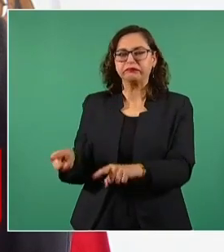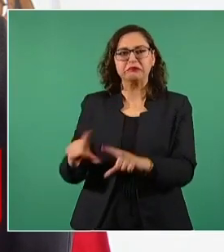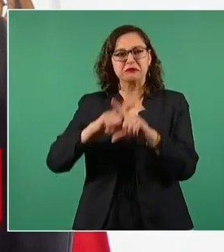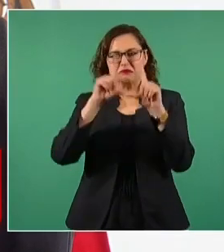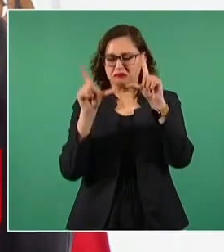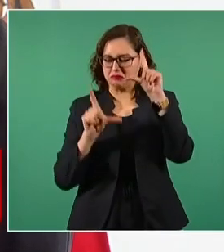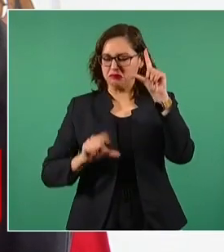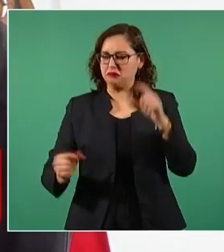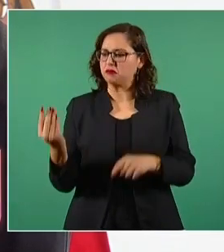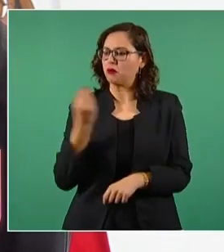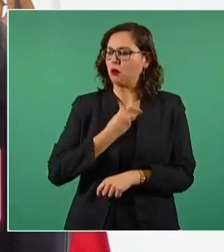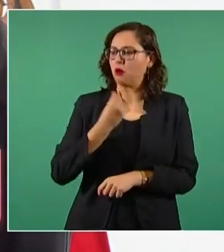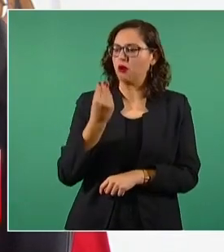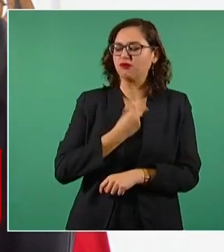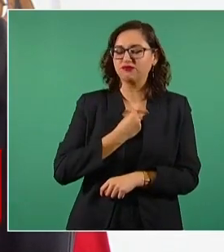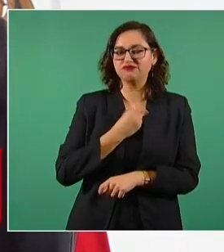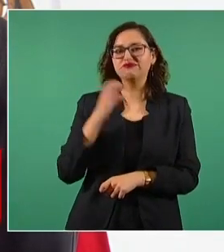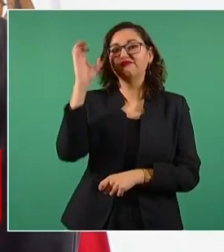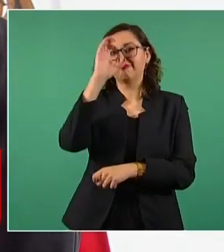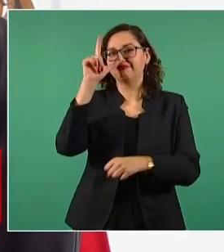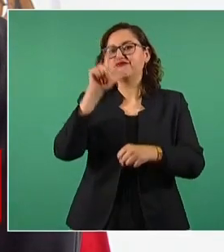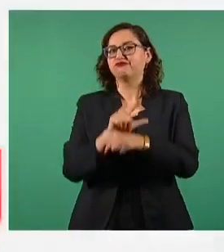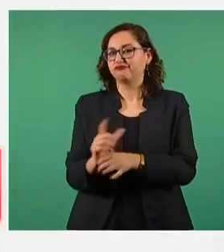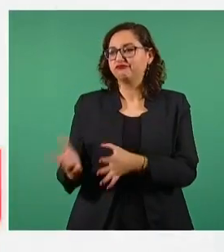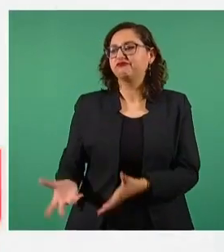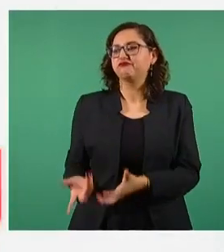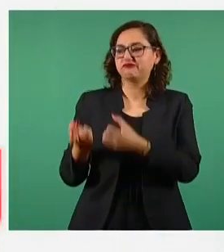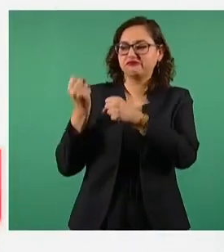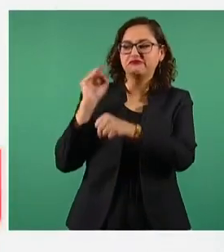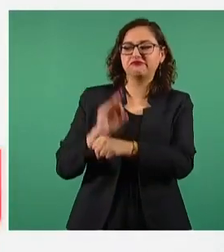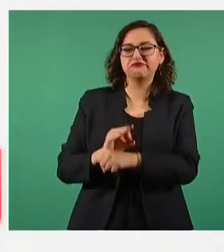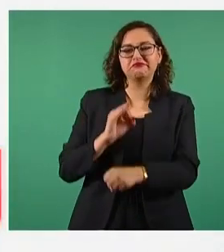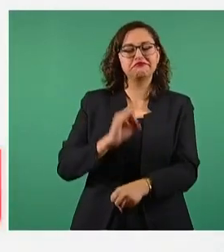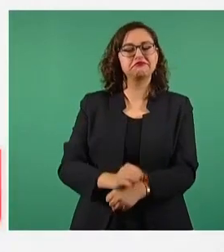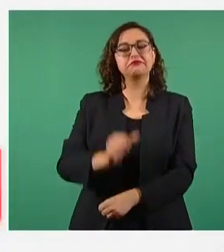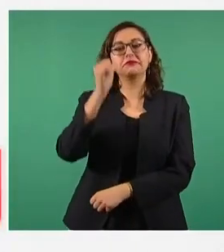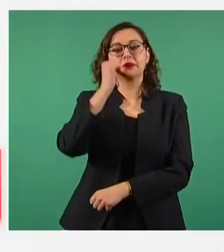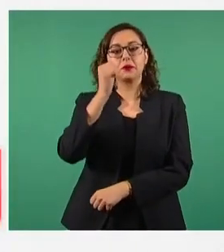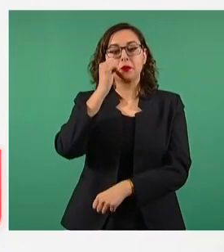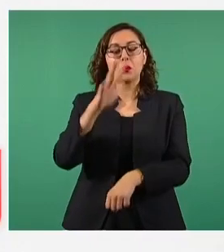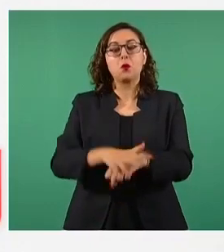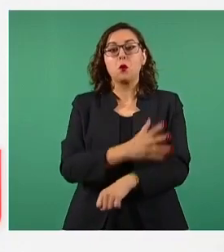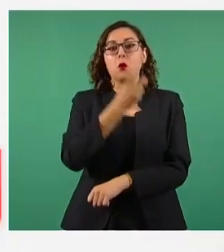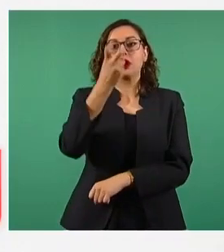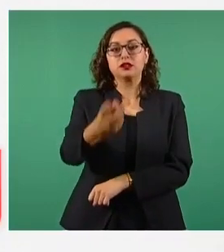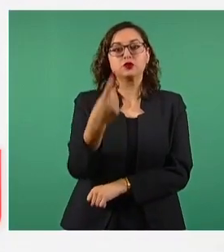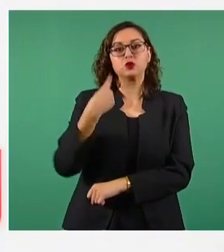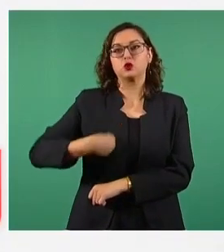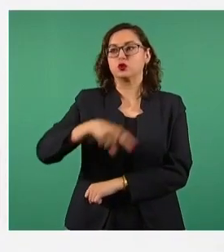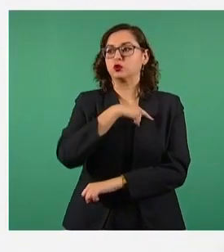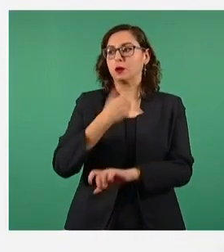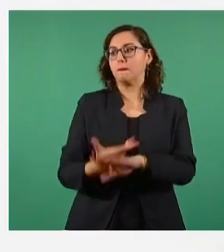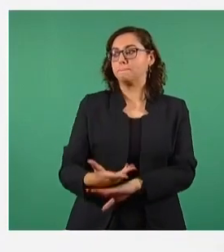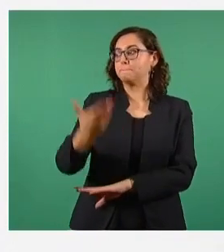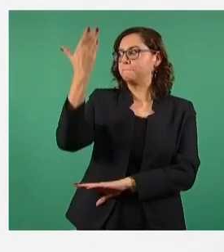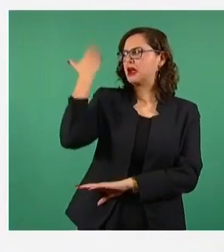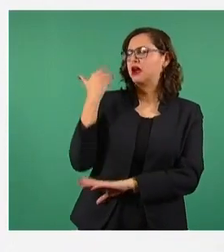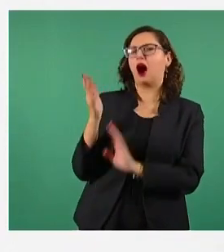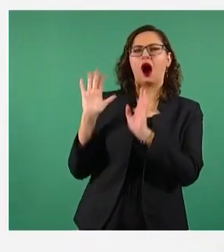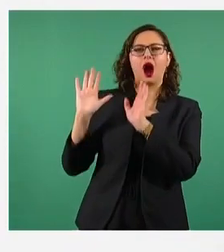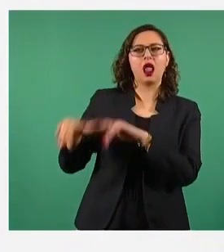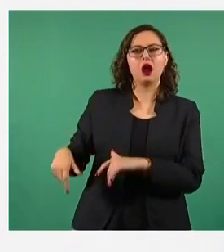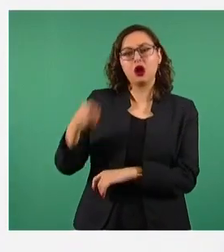no debemos olvidar nuestro pasado, ni el pasado que